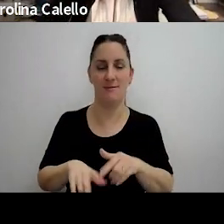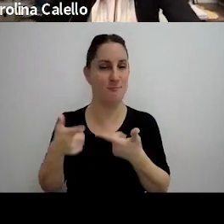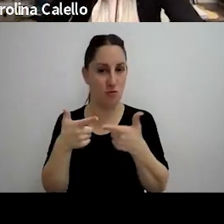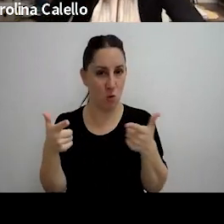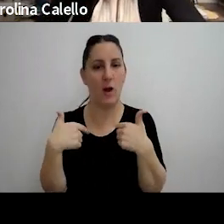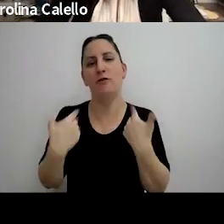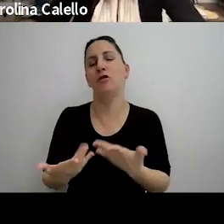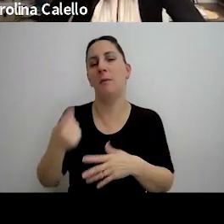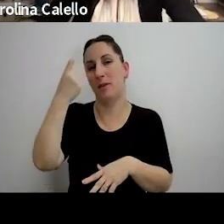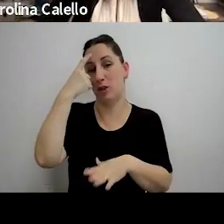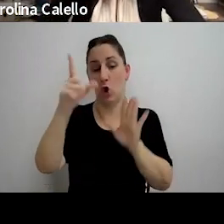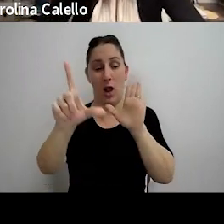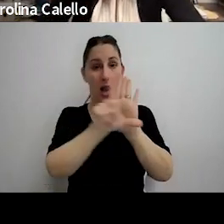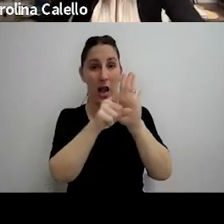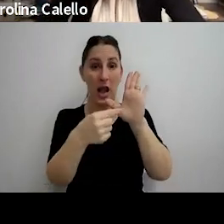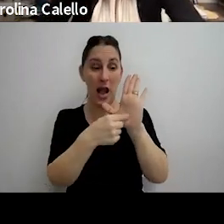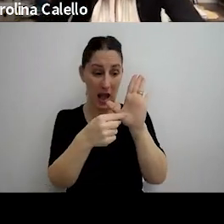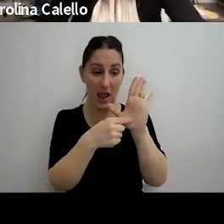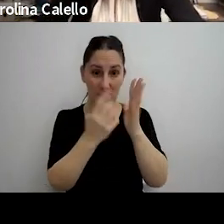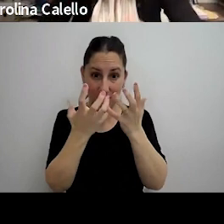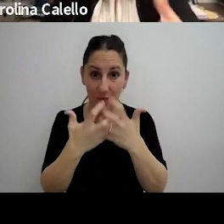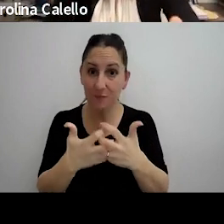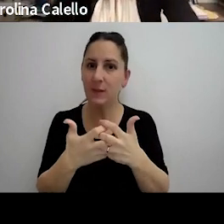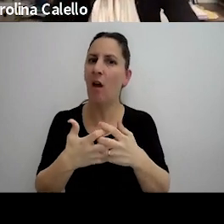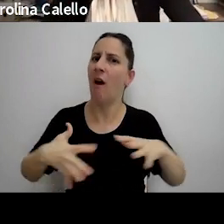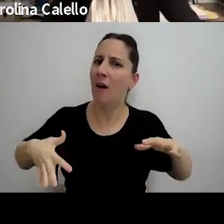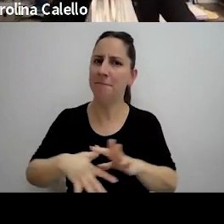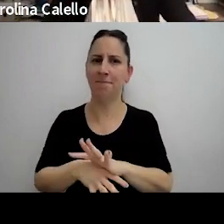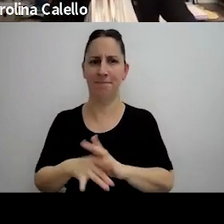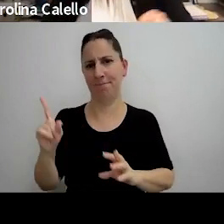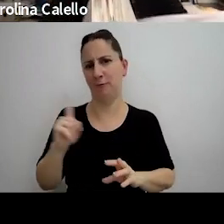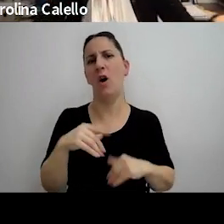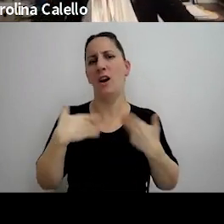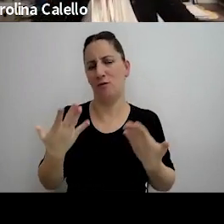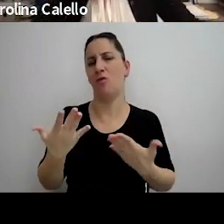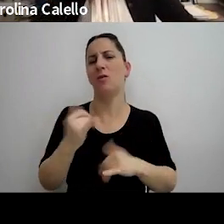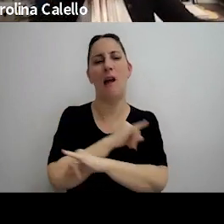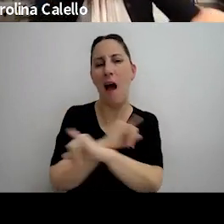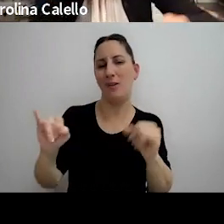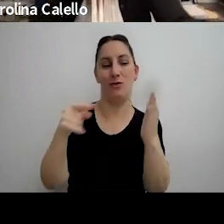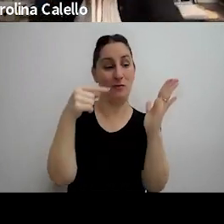consideró que la ley que se estaba aplicando no era la correcta y se declaró la nulidad